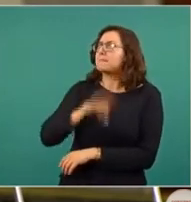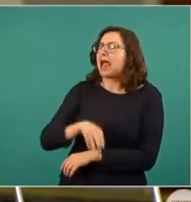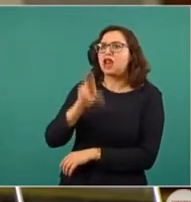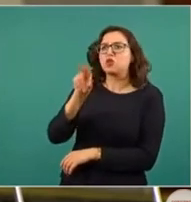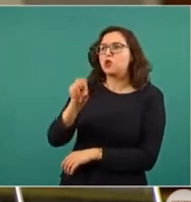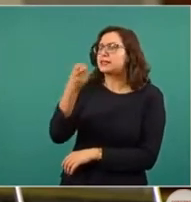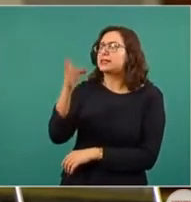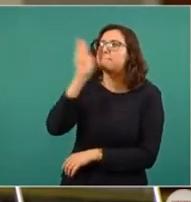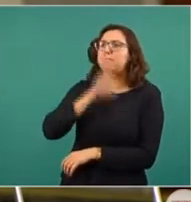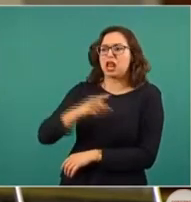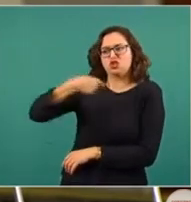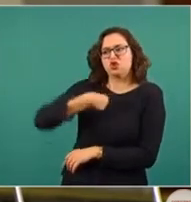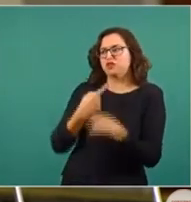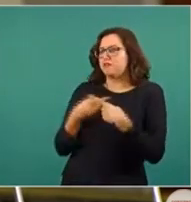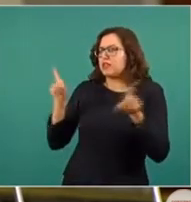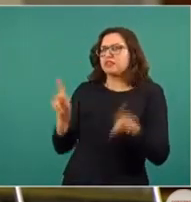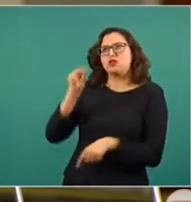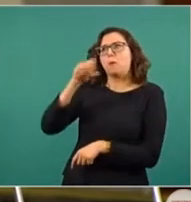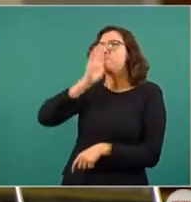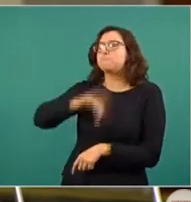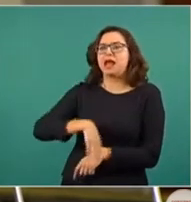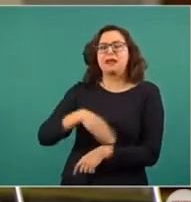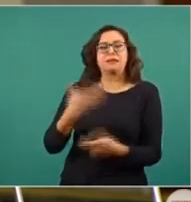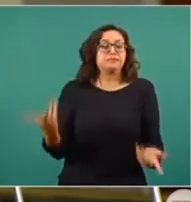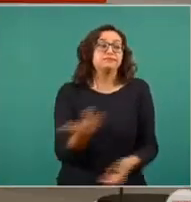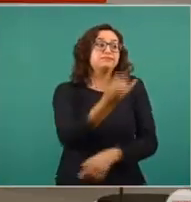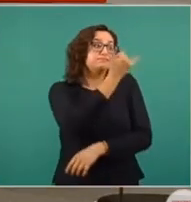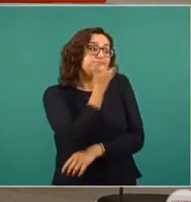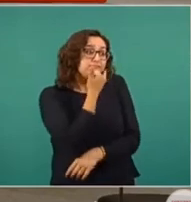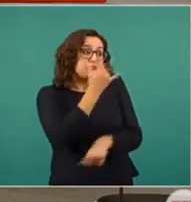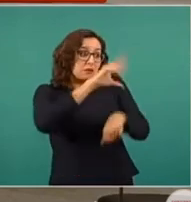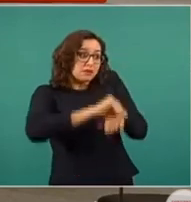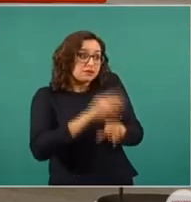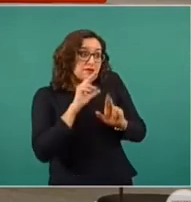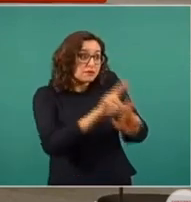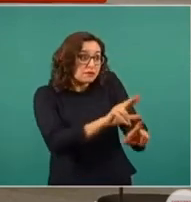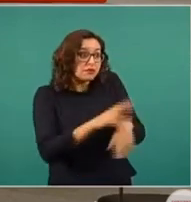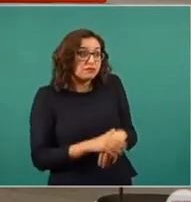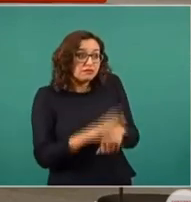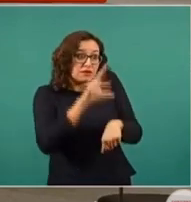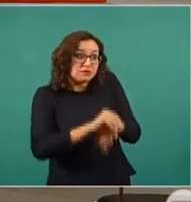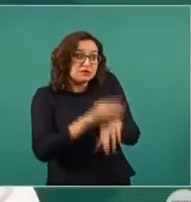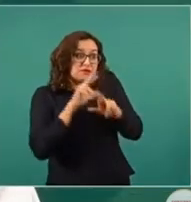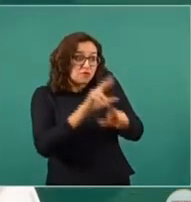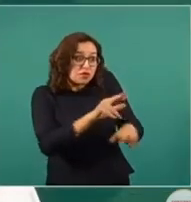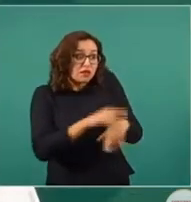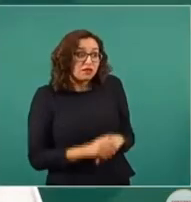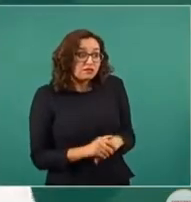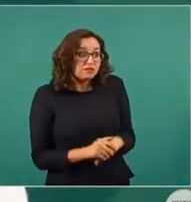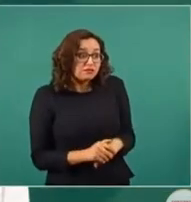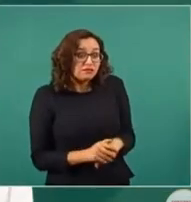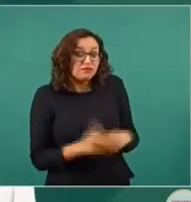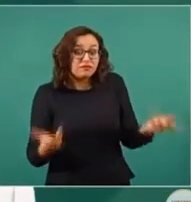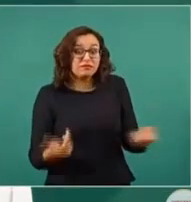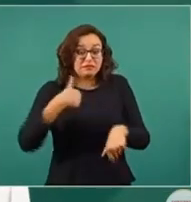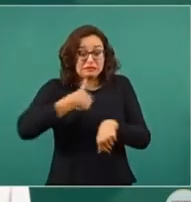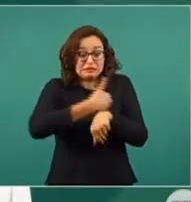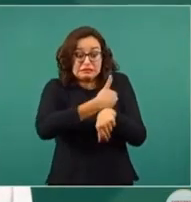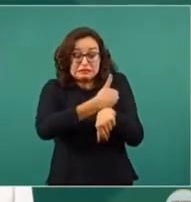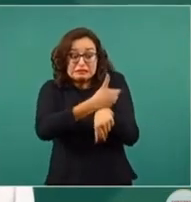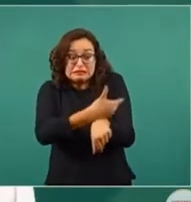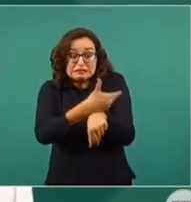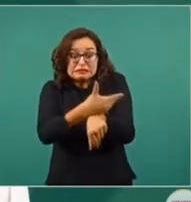que usted diga eso a la prensa, no es correcto. Entonces, por favor, responda a la pregunta. Penilei, ya le destinamos cinco minutos